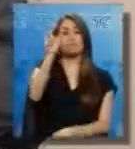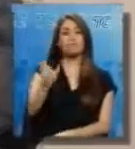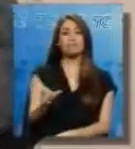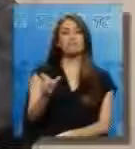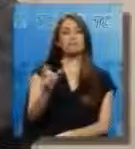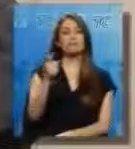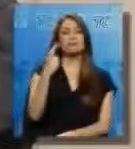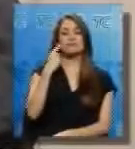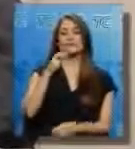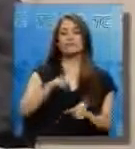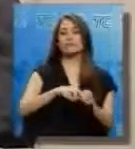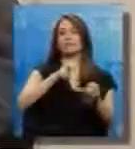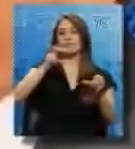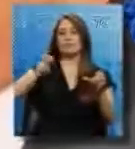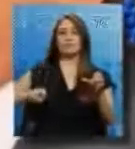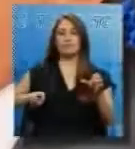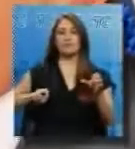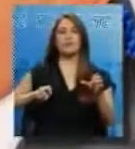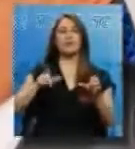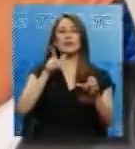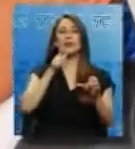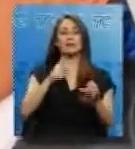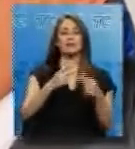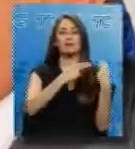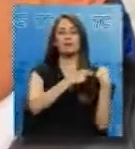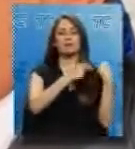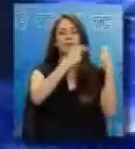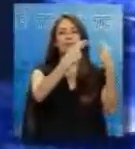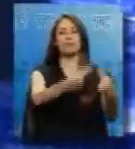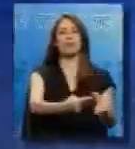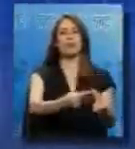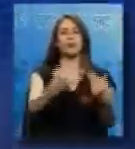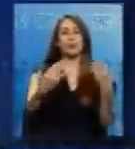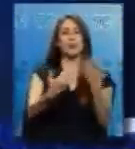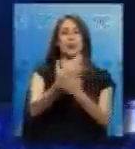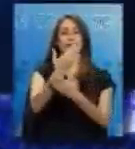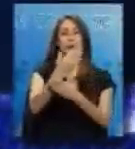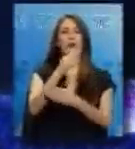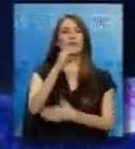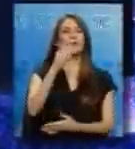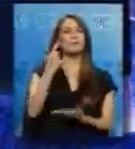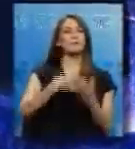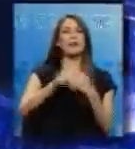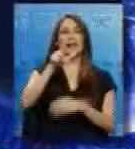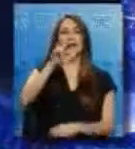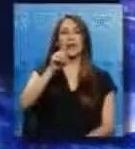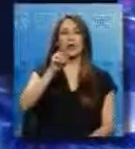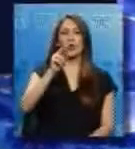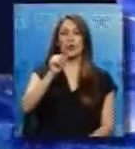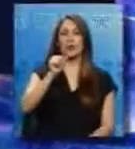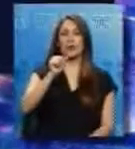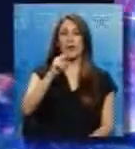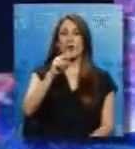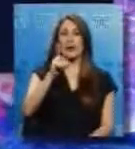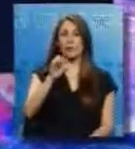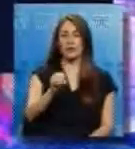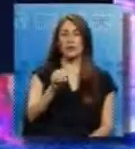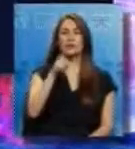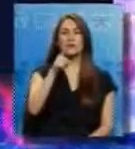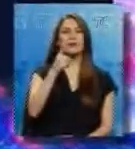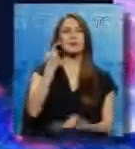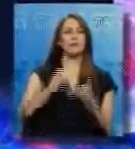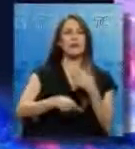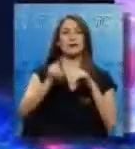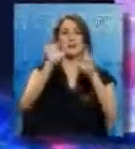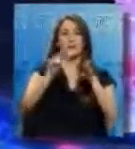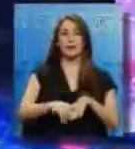Carrasco deja esta entidad en manos de Leonardo Berresueta. Berresueta fue secretario particular del presidente, viceministro del interior,